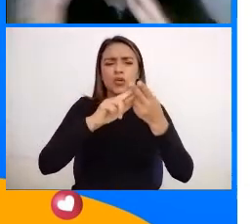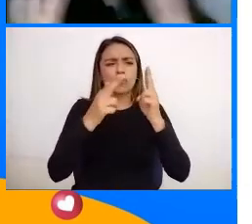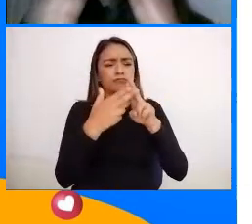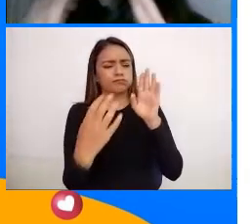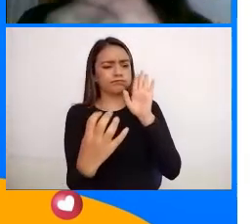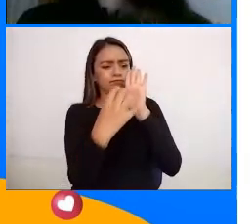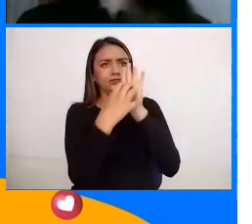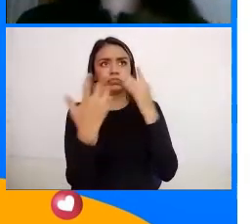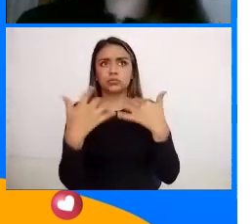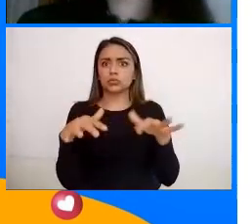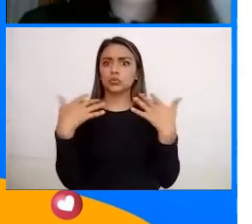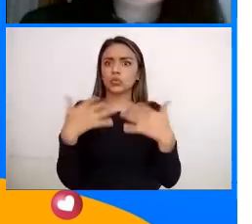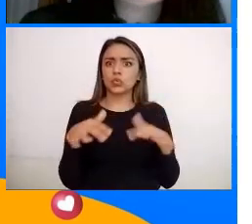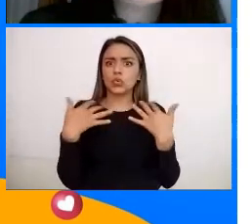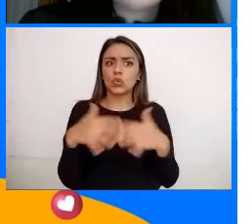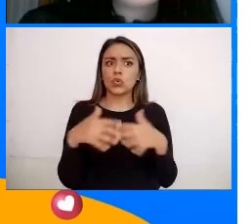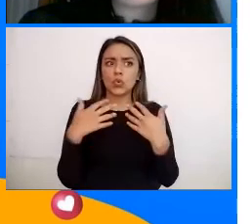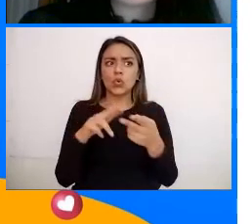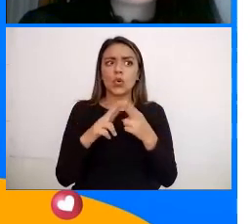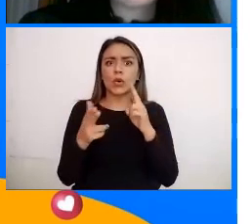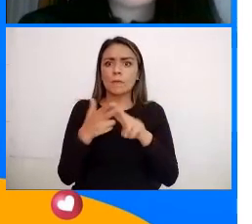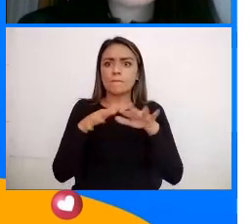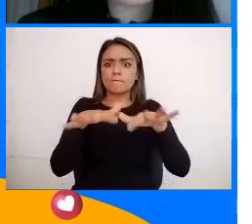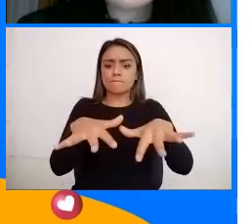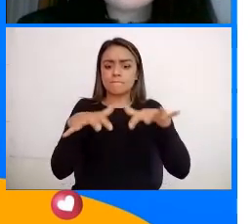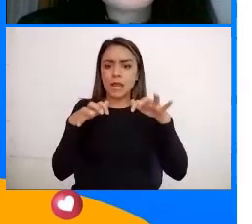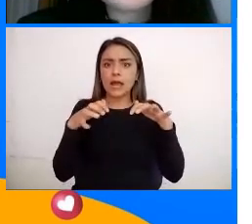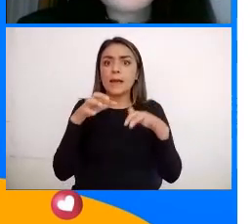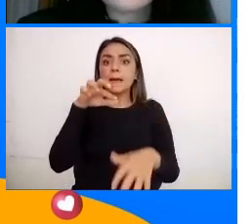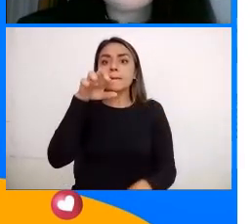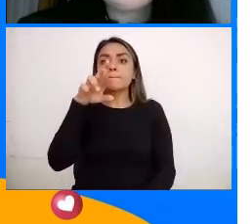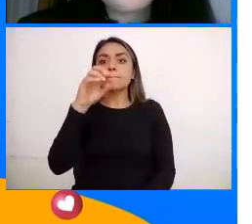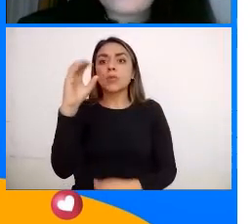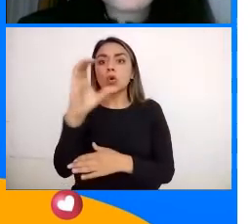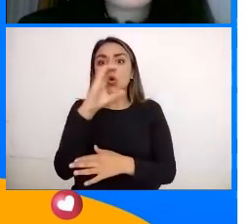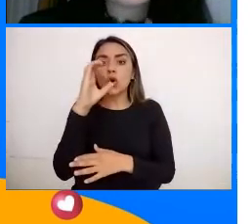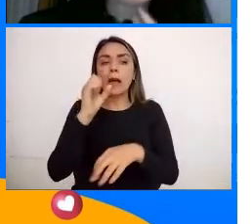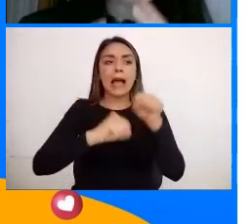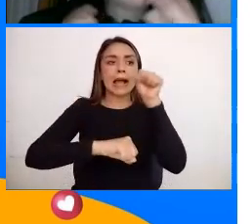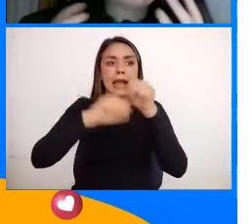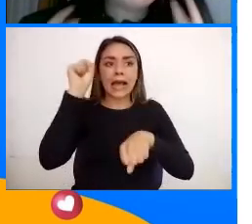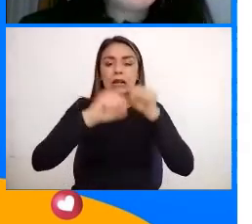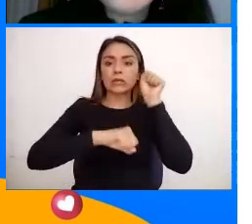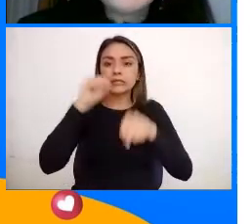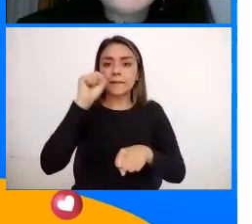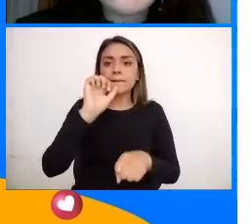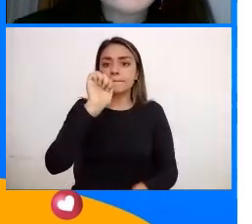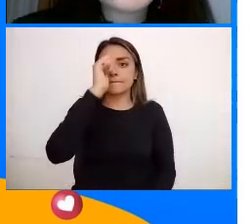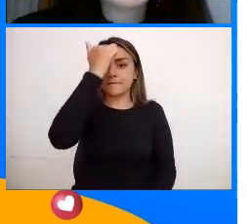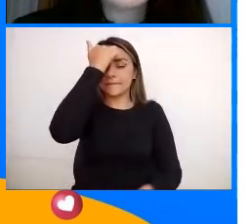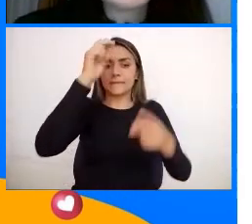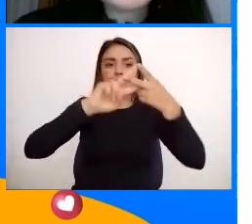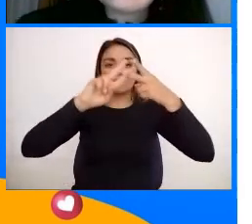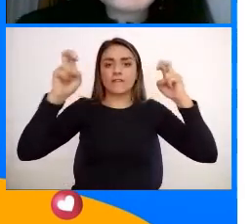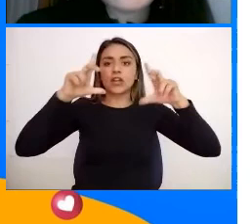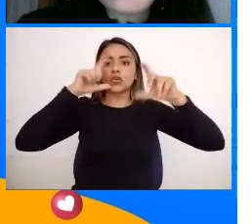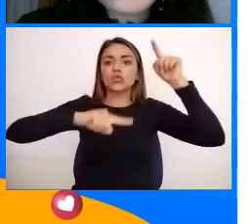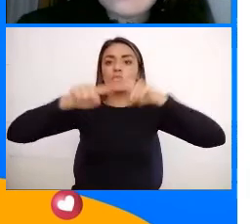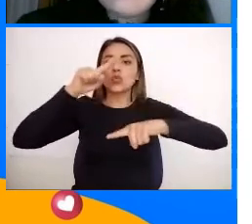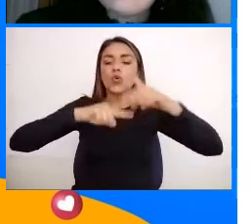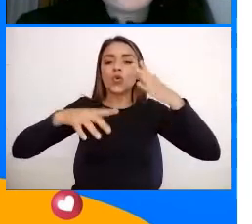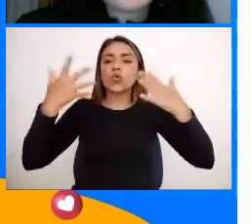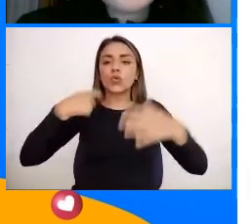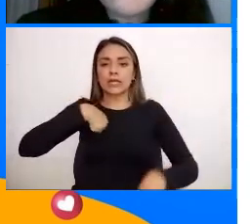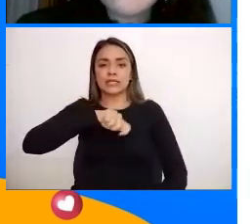eso es por allá De una organización De eventos Pero ProColombia Siempre ha ganado Cuando va A la principal feria Del turismo Que es en Madrid De